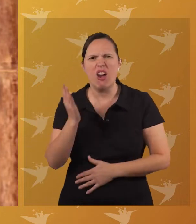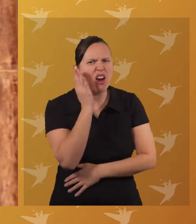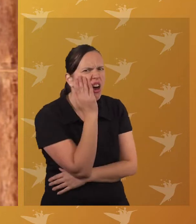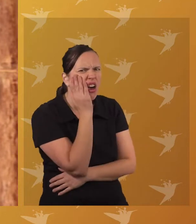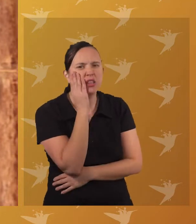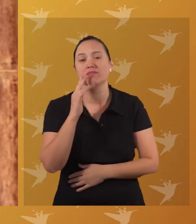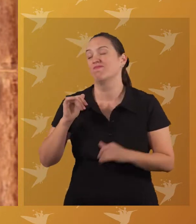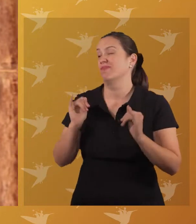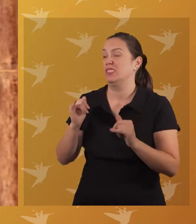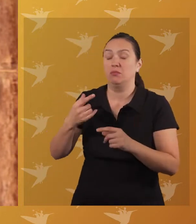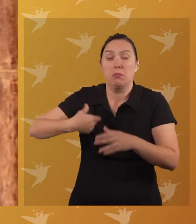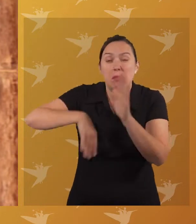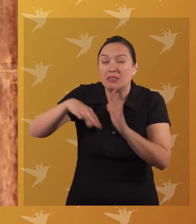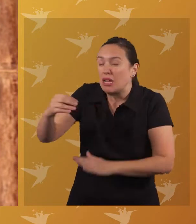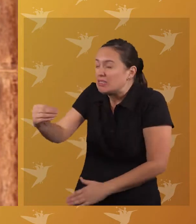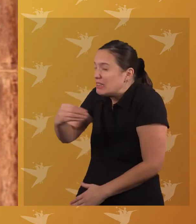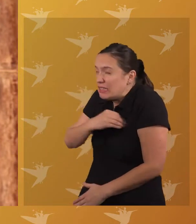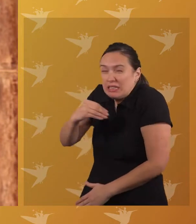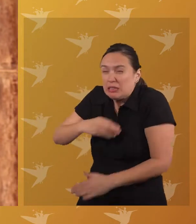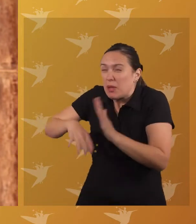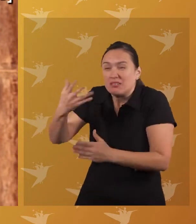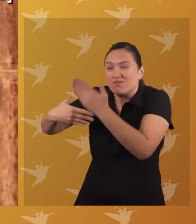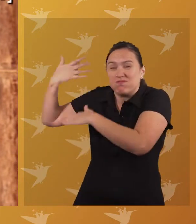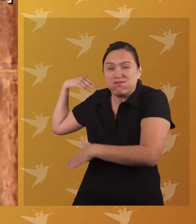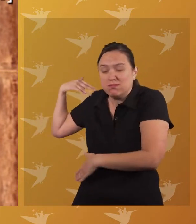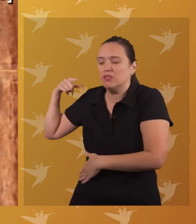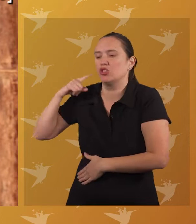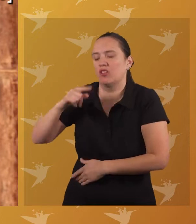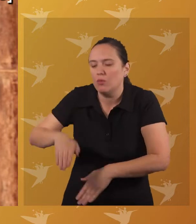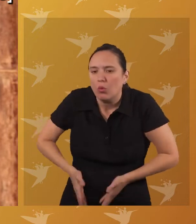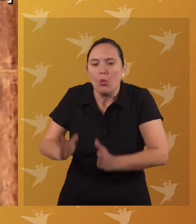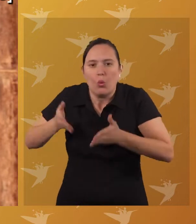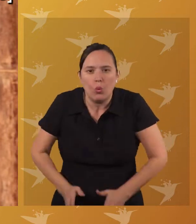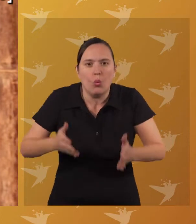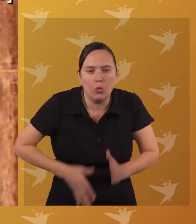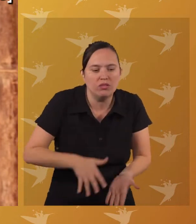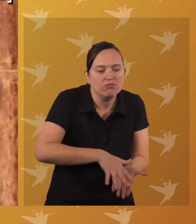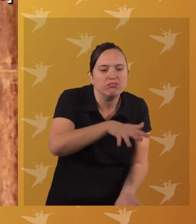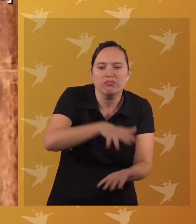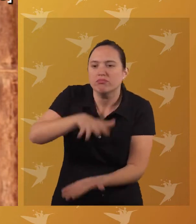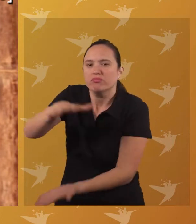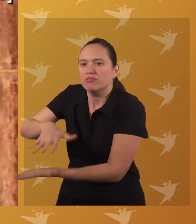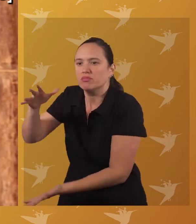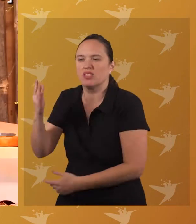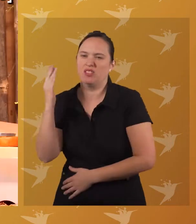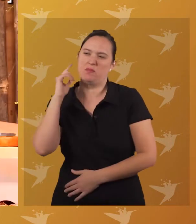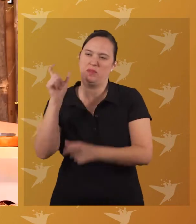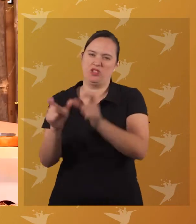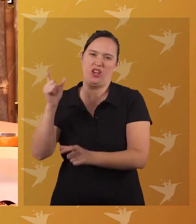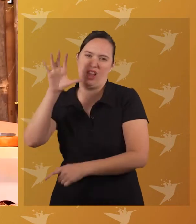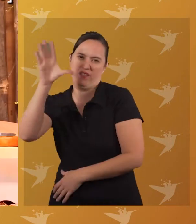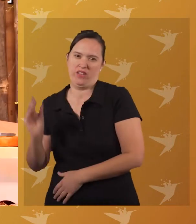Ay, una de las historias más tristes de mis antepasados Es la de los criaderos de negros